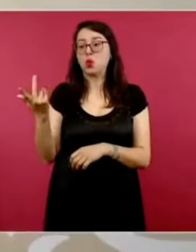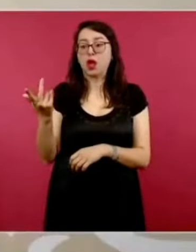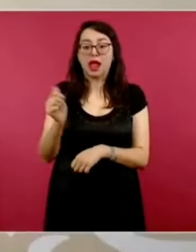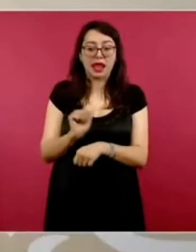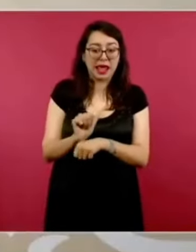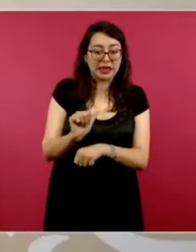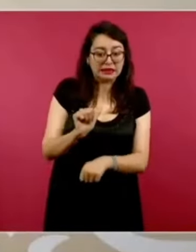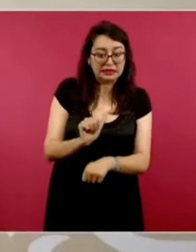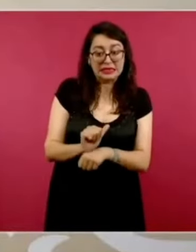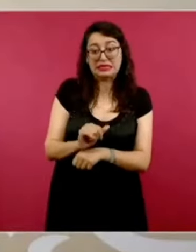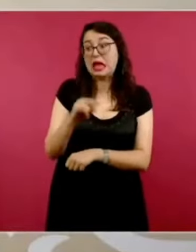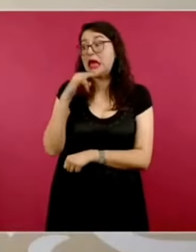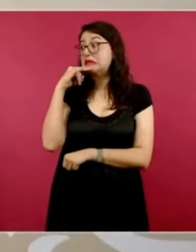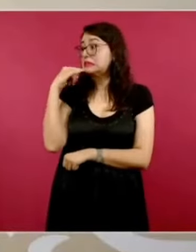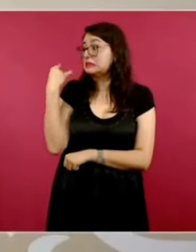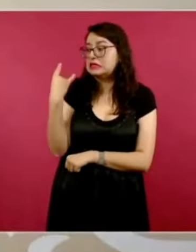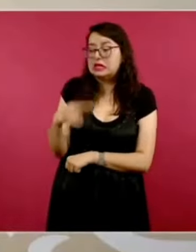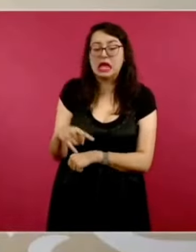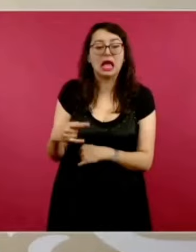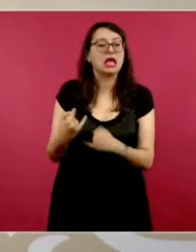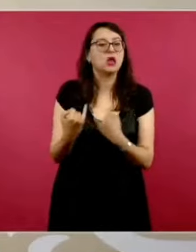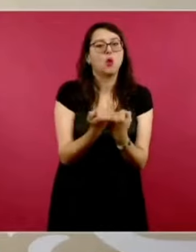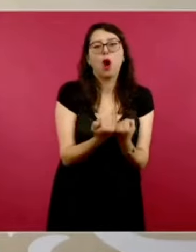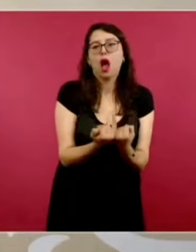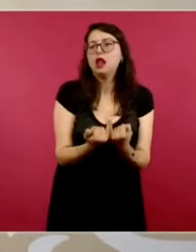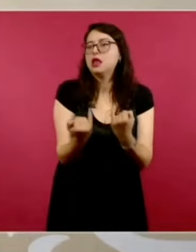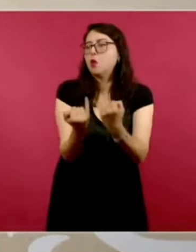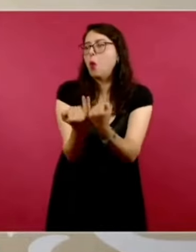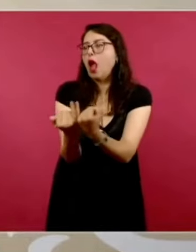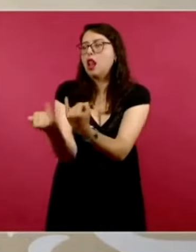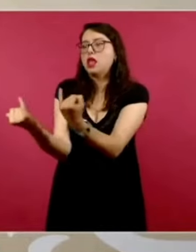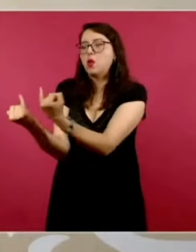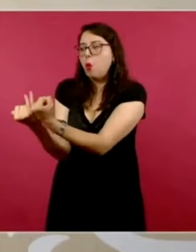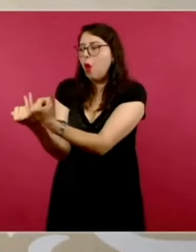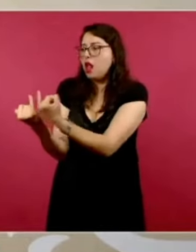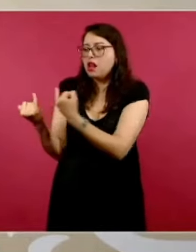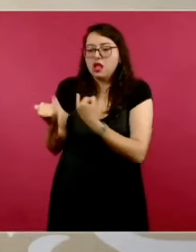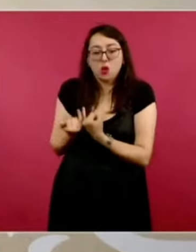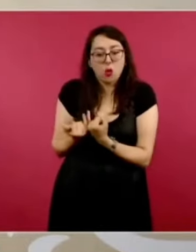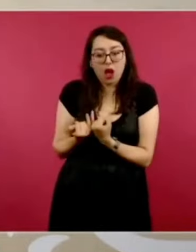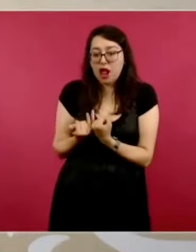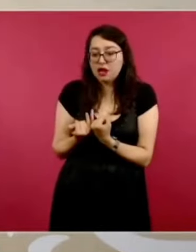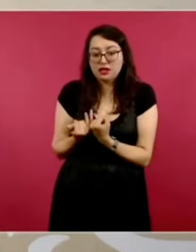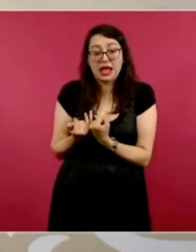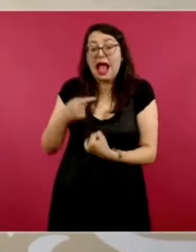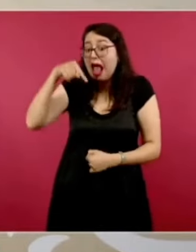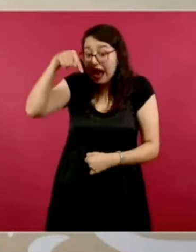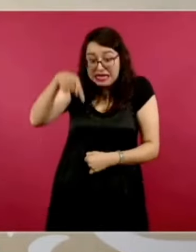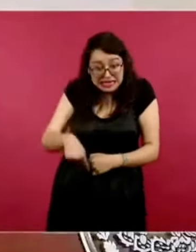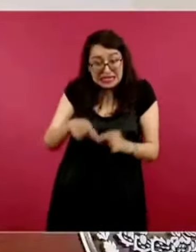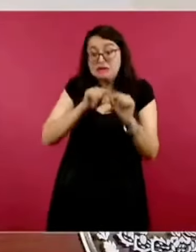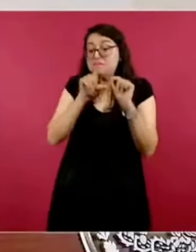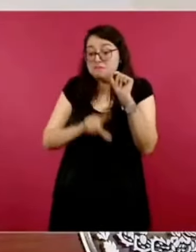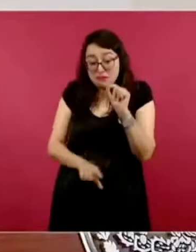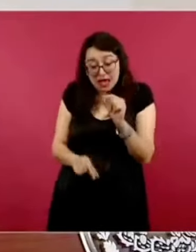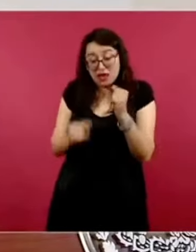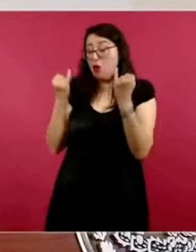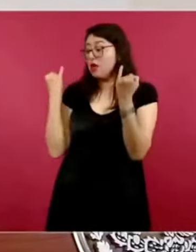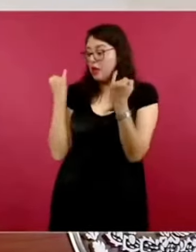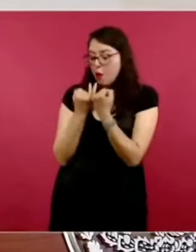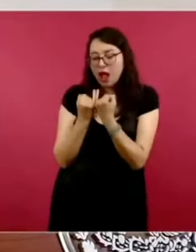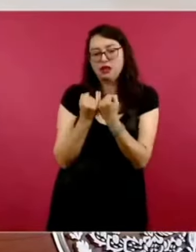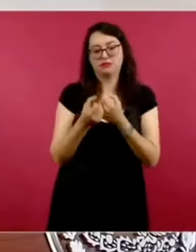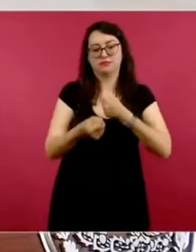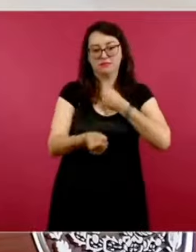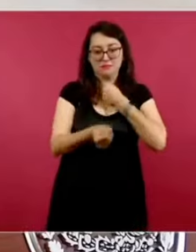como lo que padecemos aquí con los medios de manipulación,